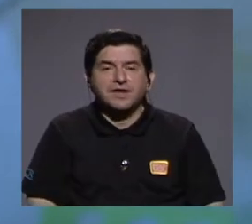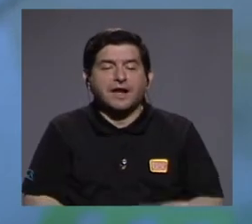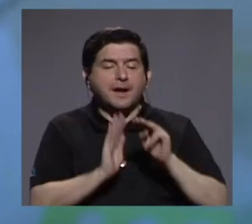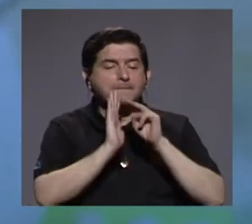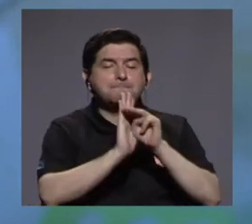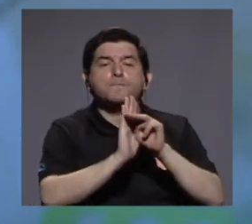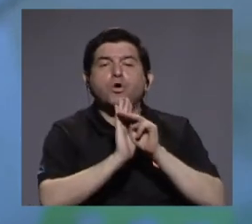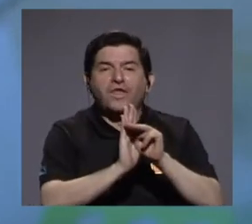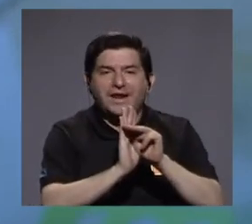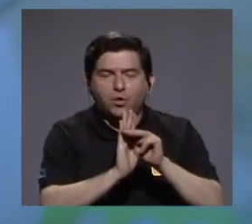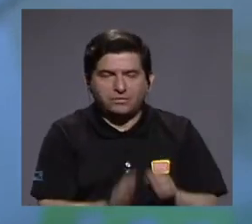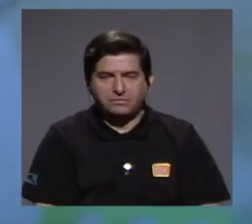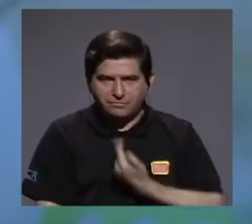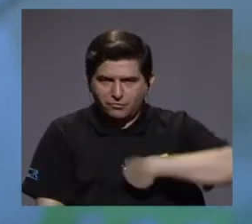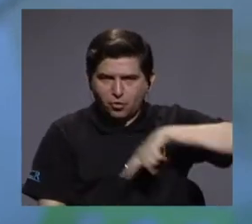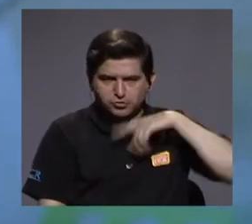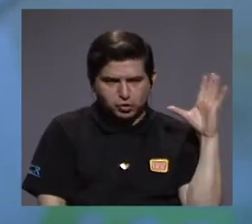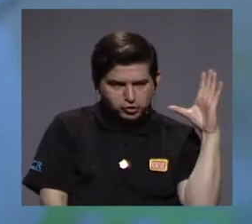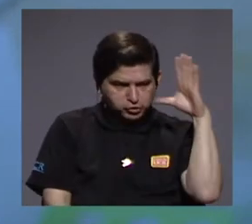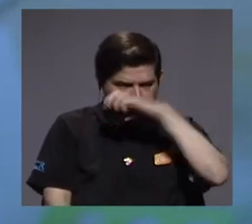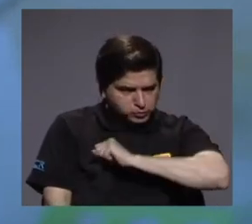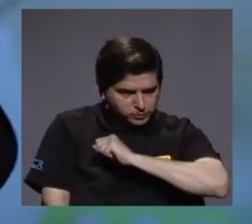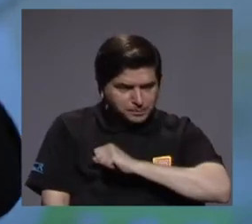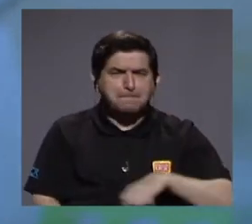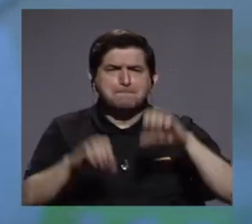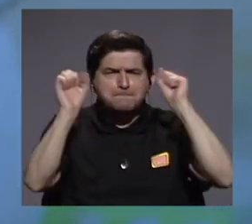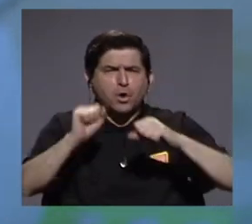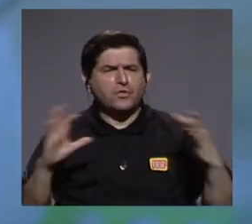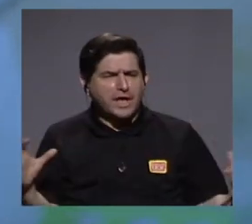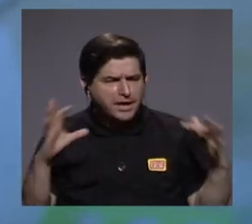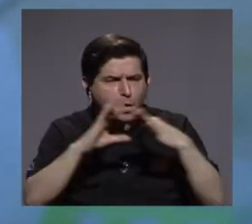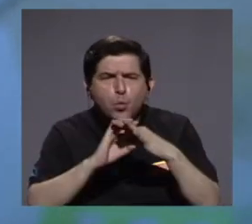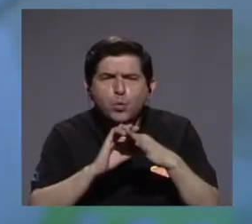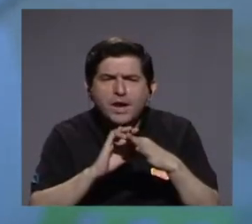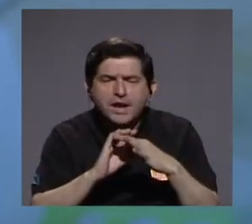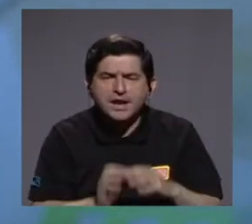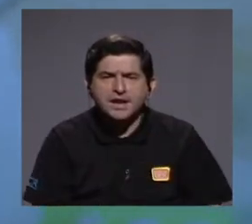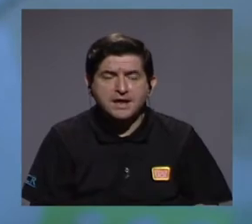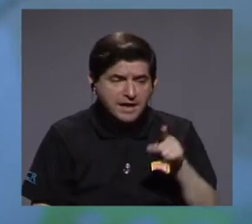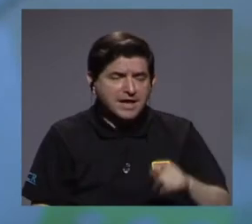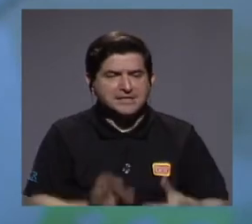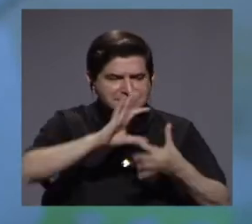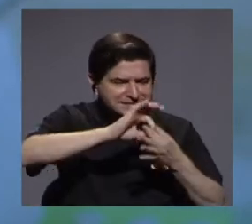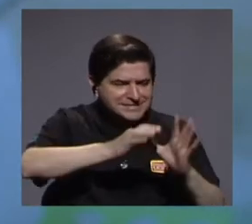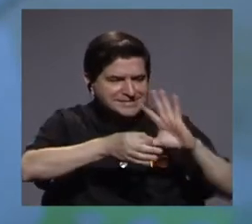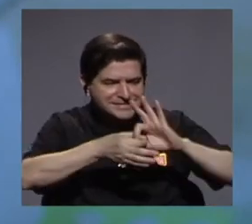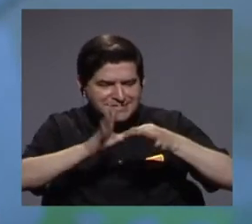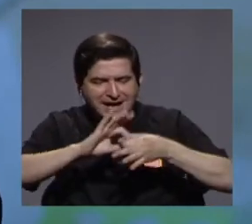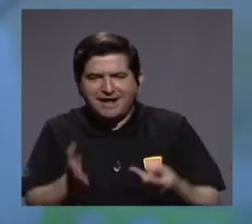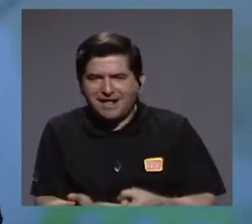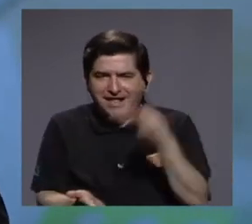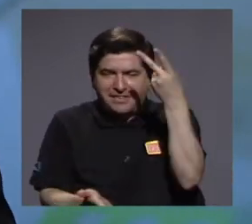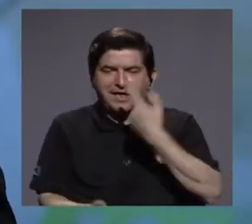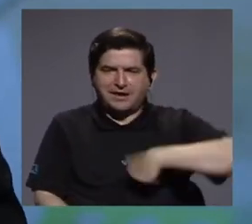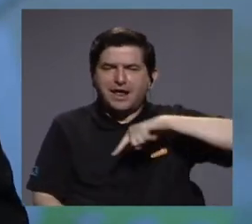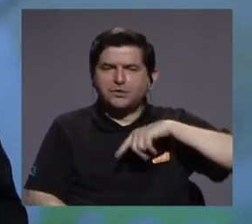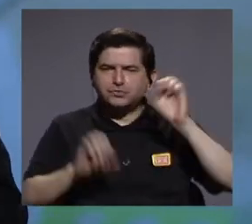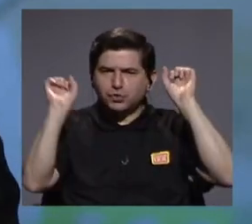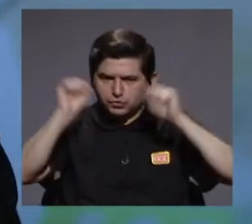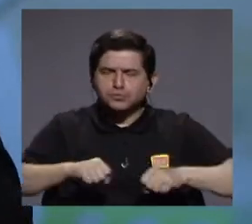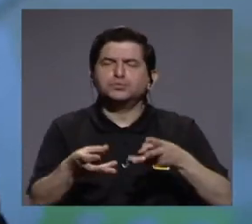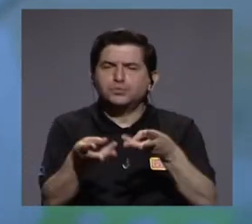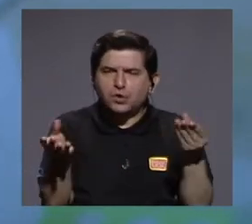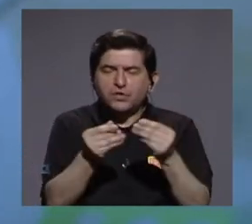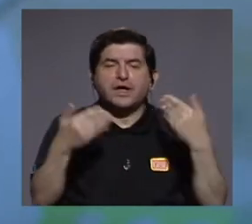modelo en el cual nos hemos dado cuenta que cuando podemos unir esa cadena de valor podemos ser muy productivos.